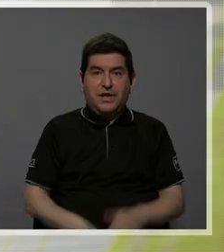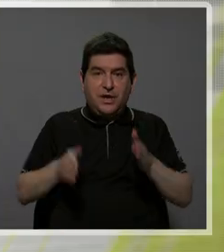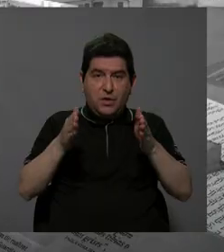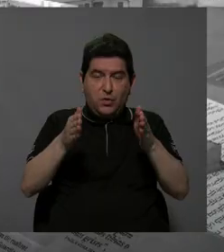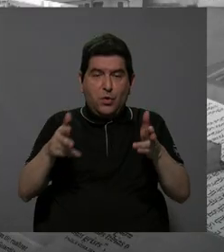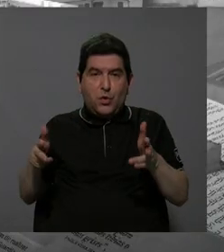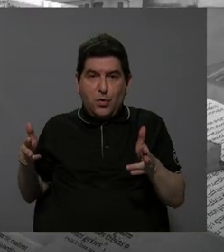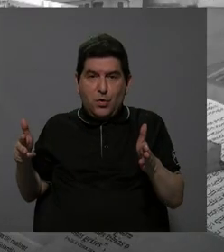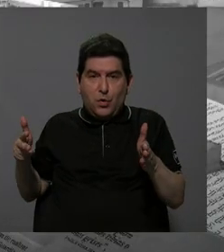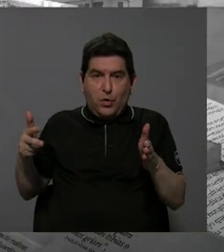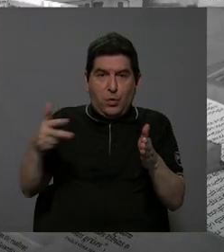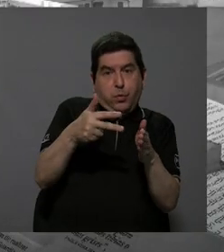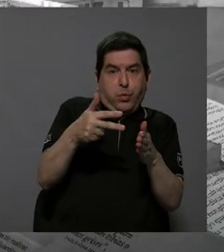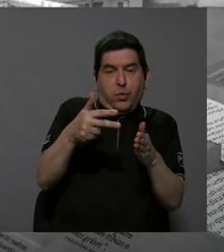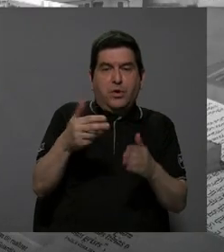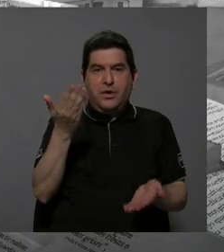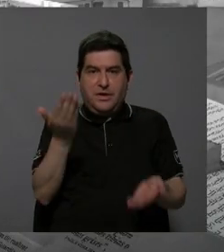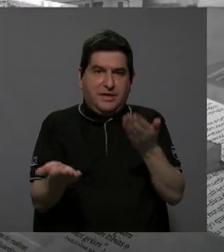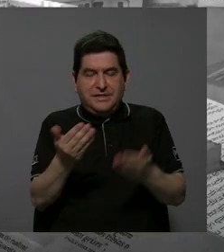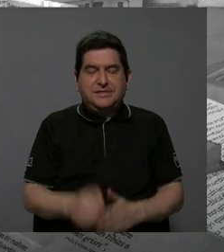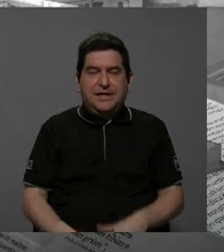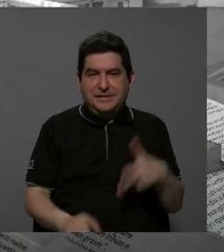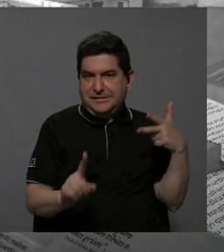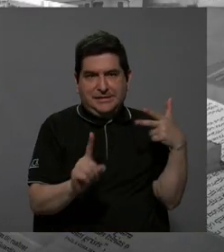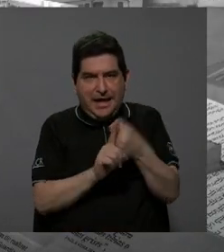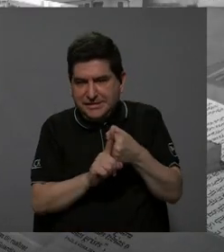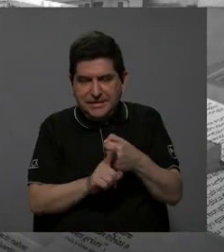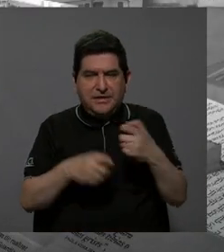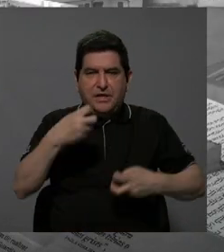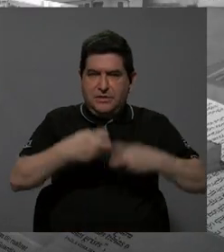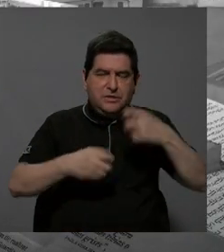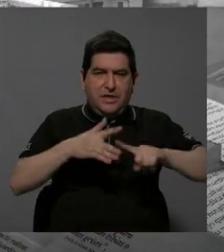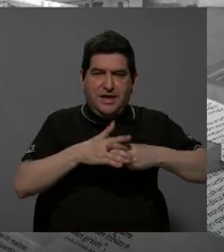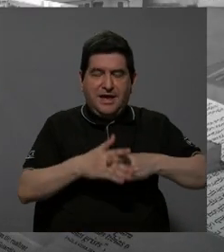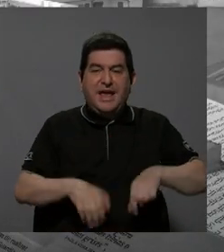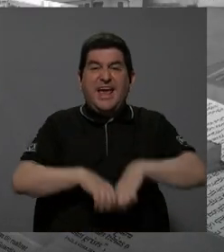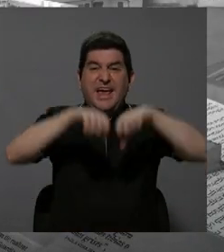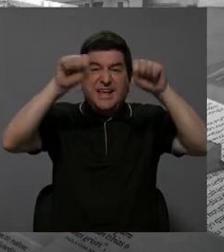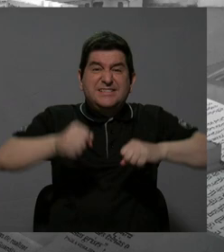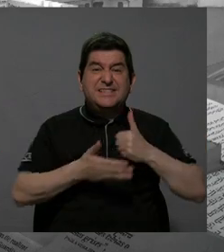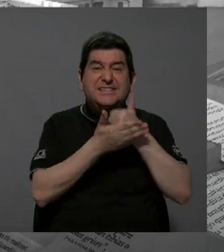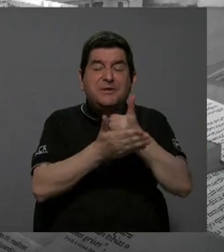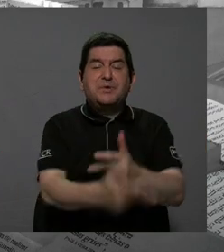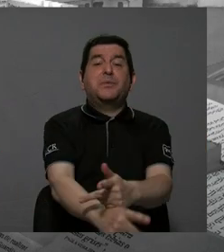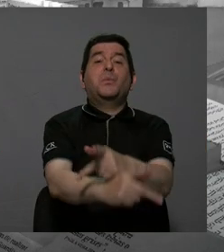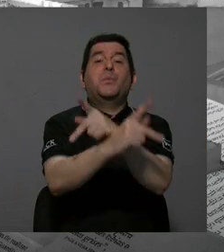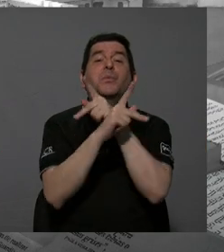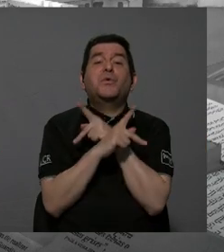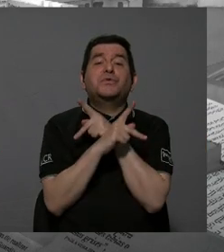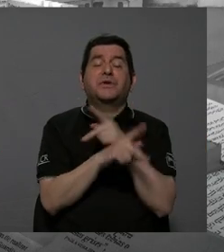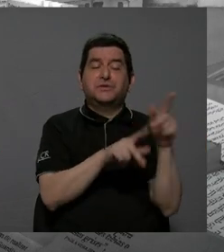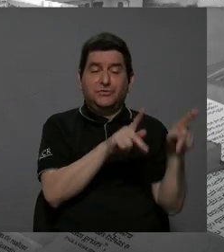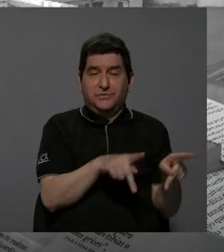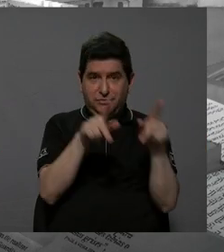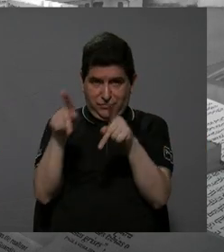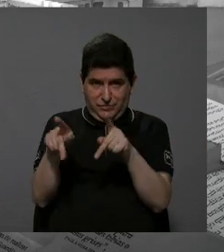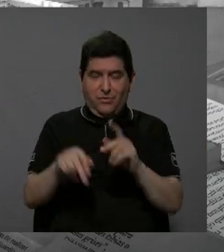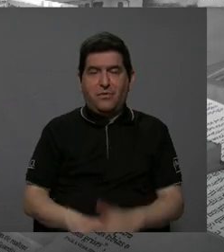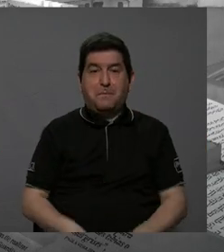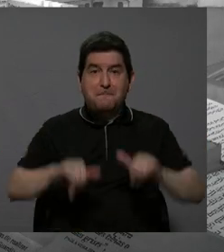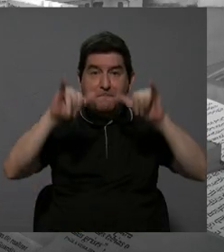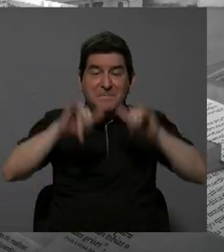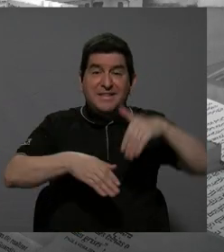por un desperfecto mecánico, por un accidente, etcétera, estos sistemas van a ayudar a proteger a los usuarios para